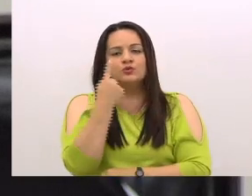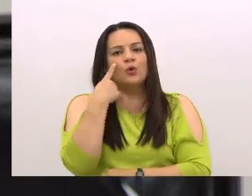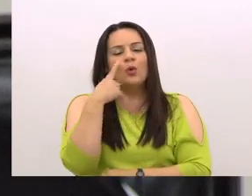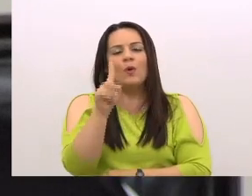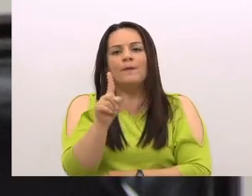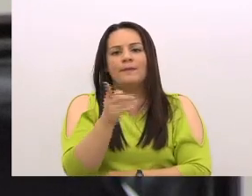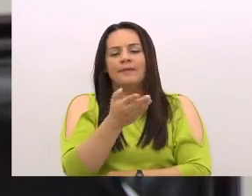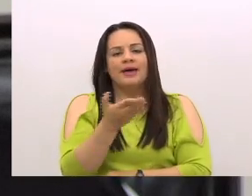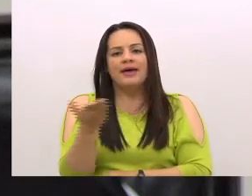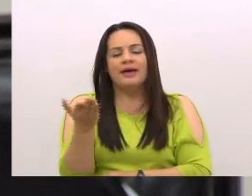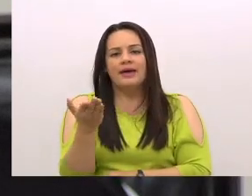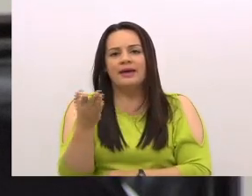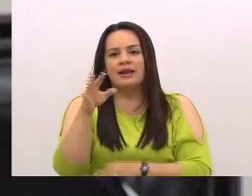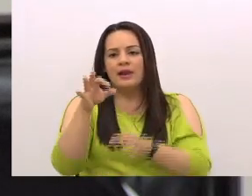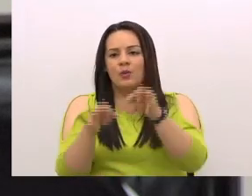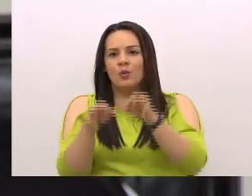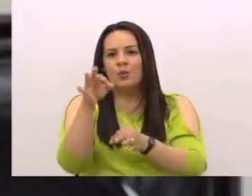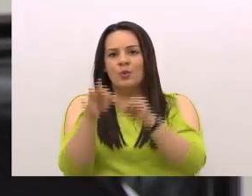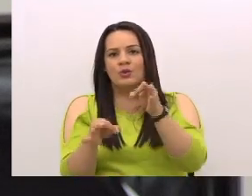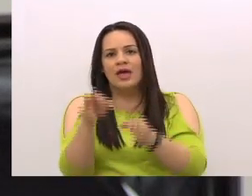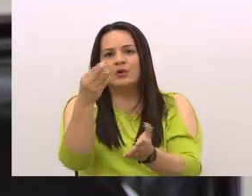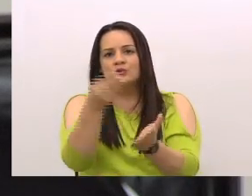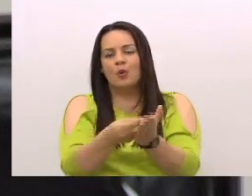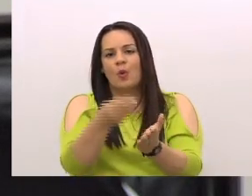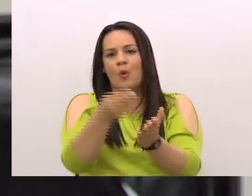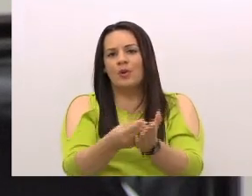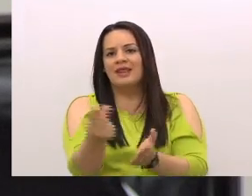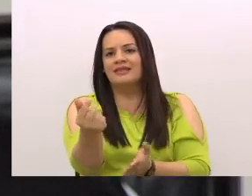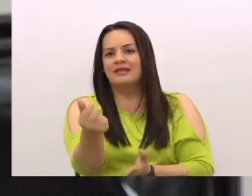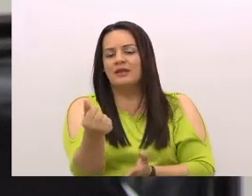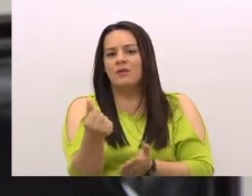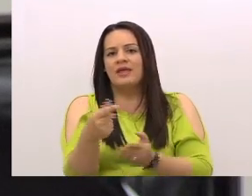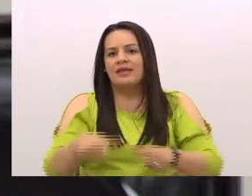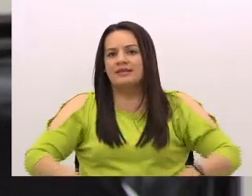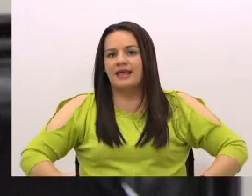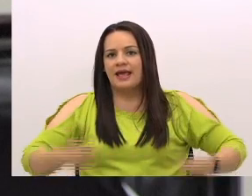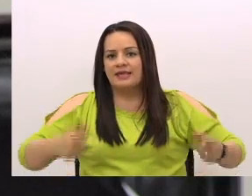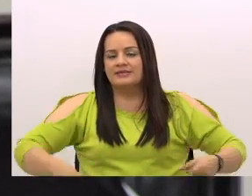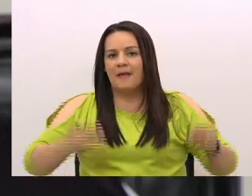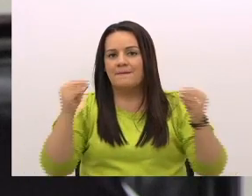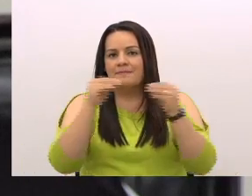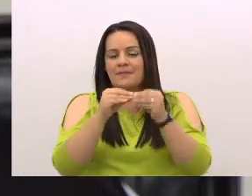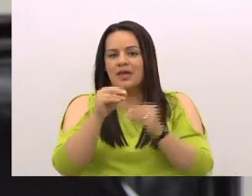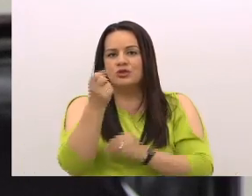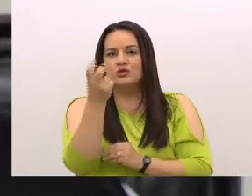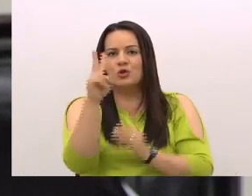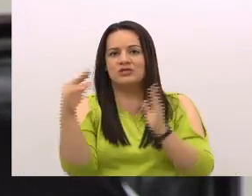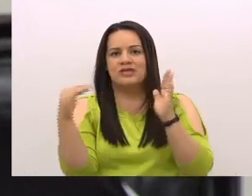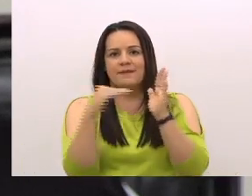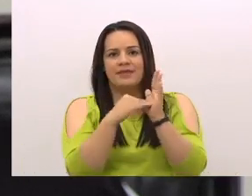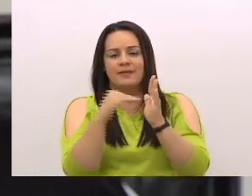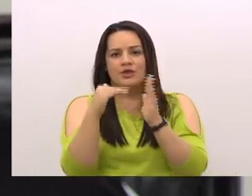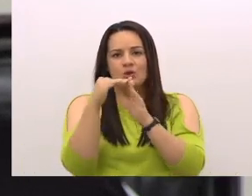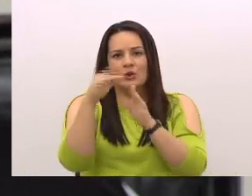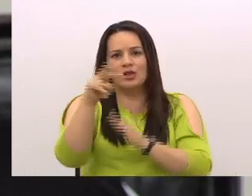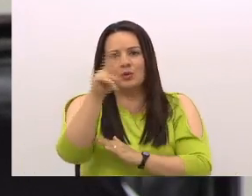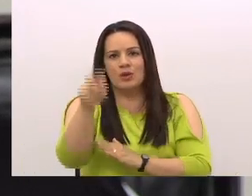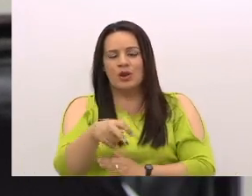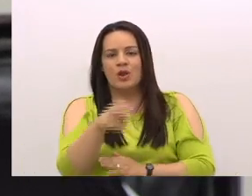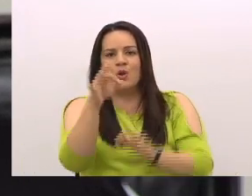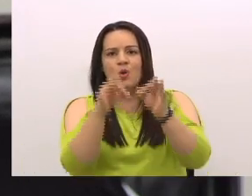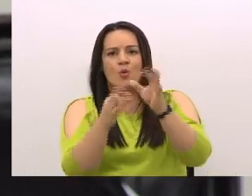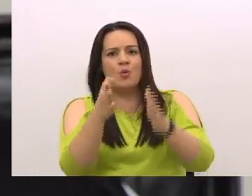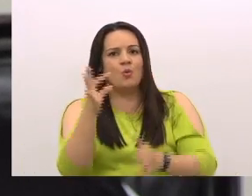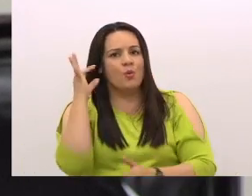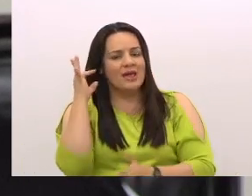juzgados que cobran dinero donde se gastan más de 12 mil millones de colones en jueces, en secretarias,